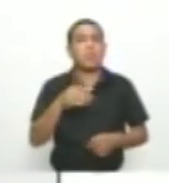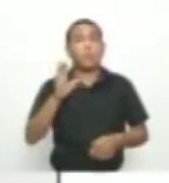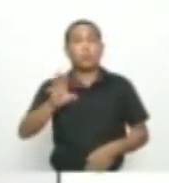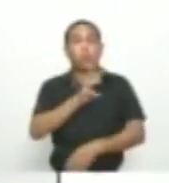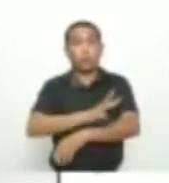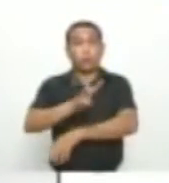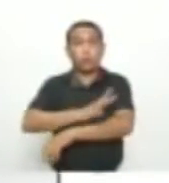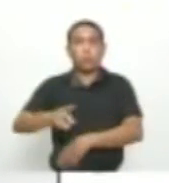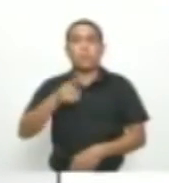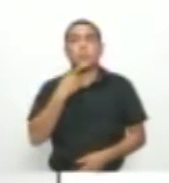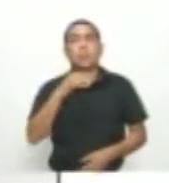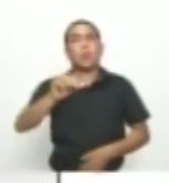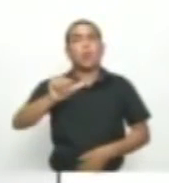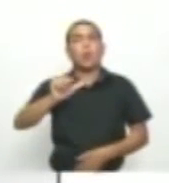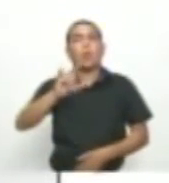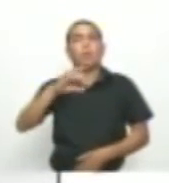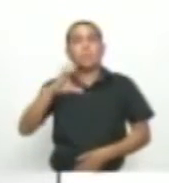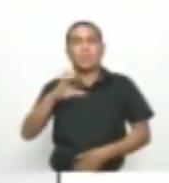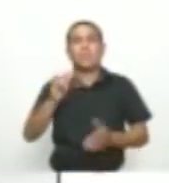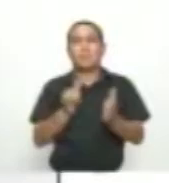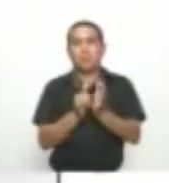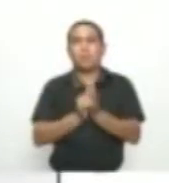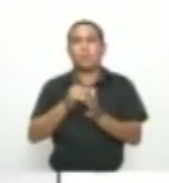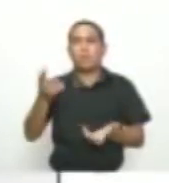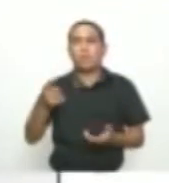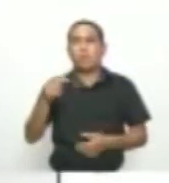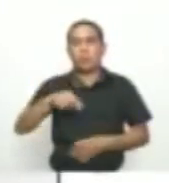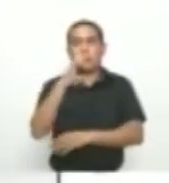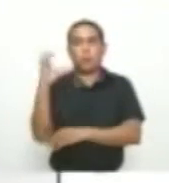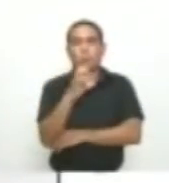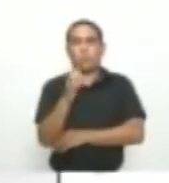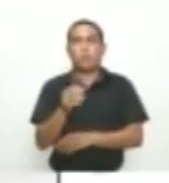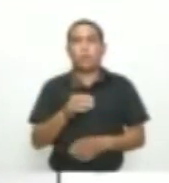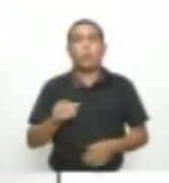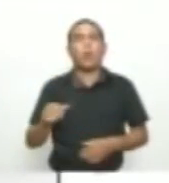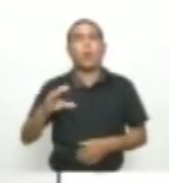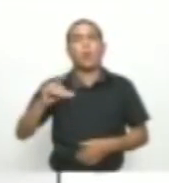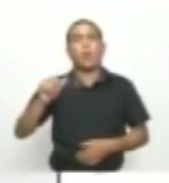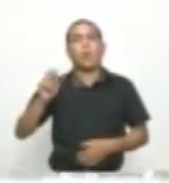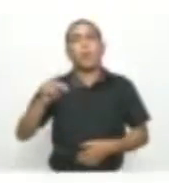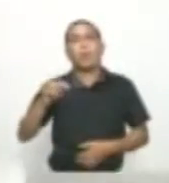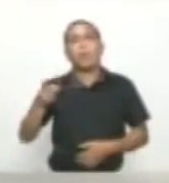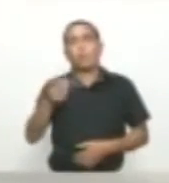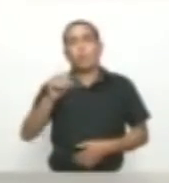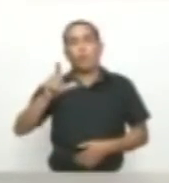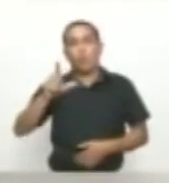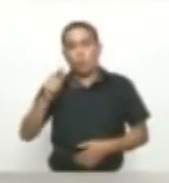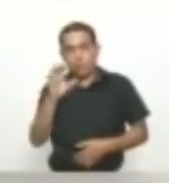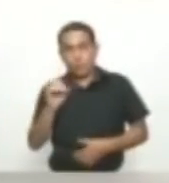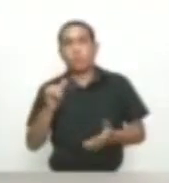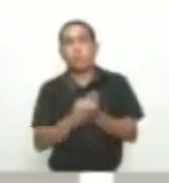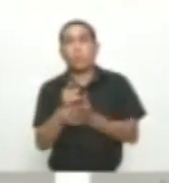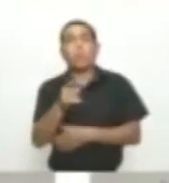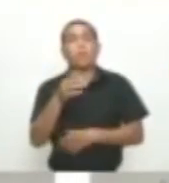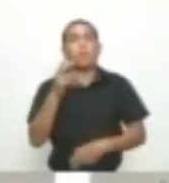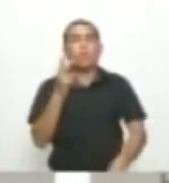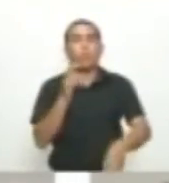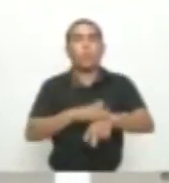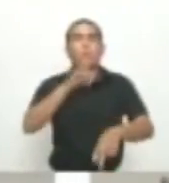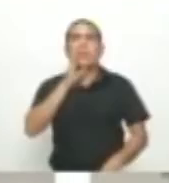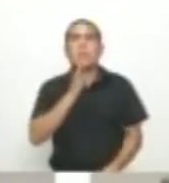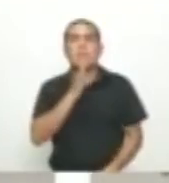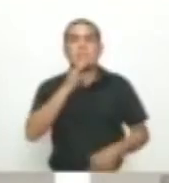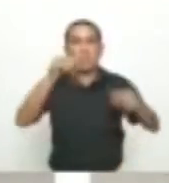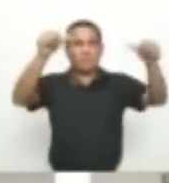miembros de las autodefensas gaitanizas de Colombia Llamados Clan del Golfo Desmintieron ser los autores del panfleto